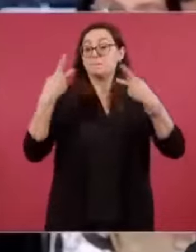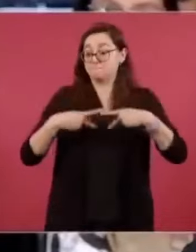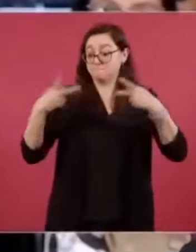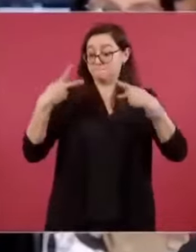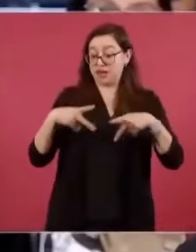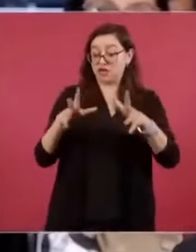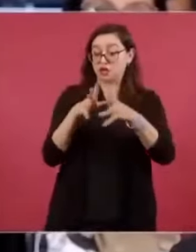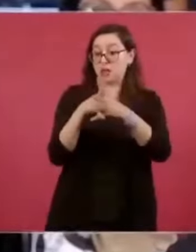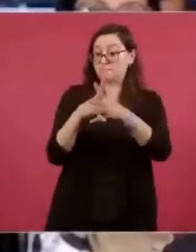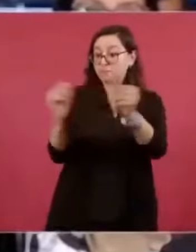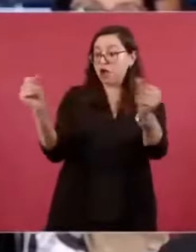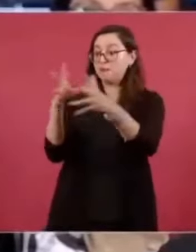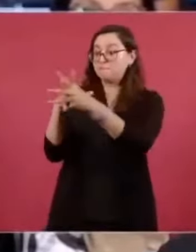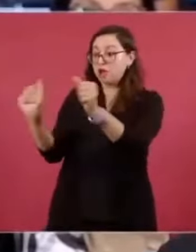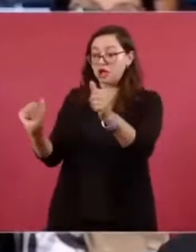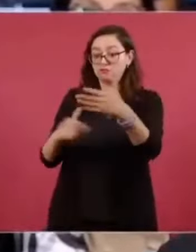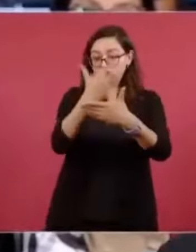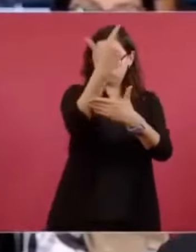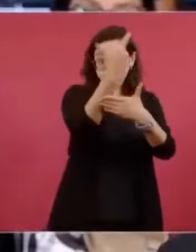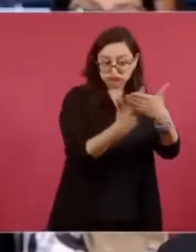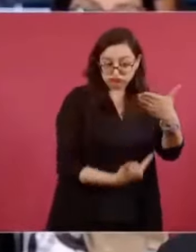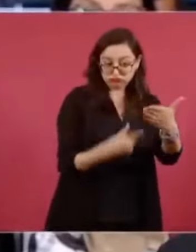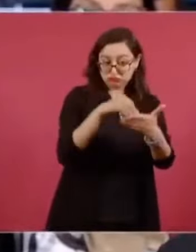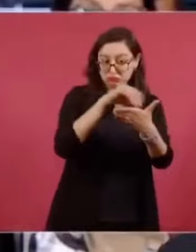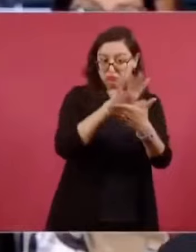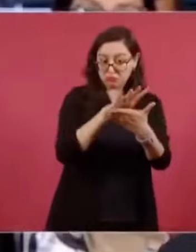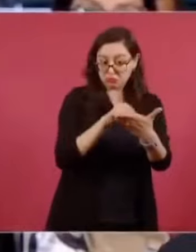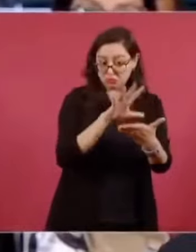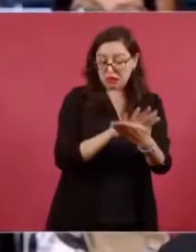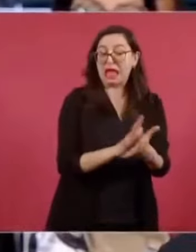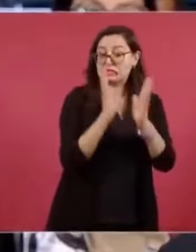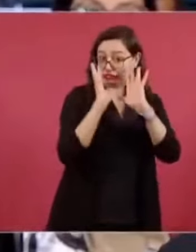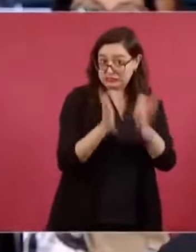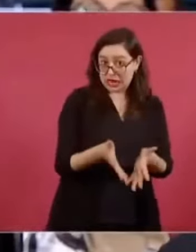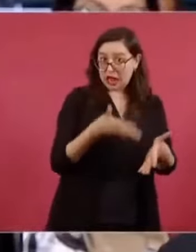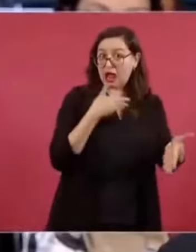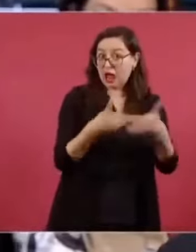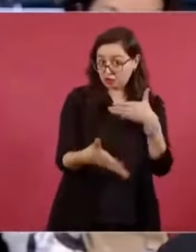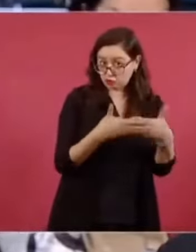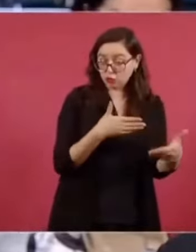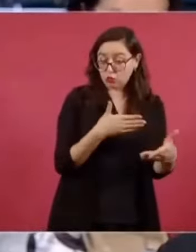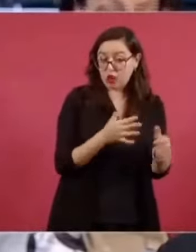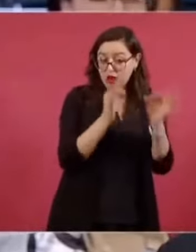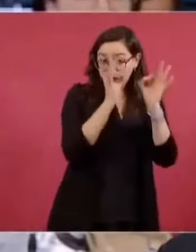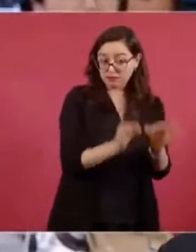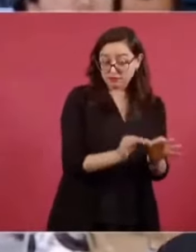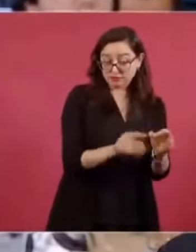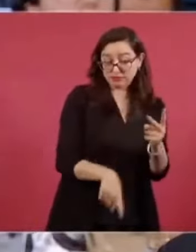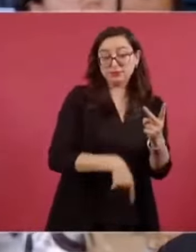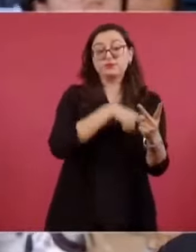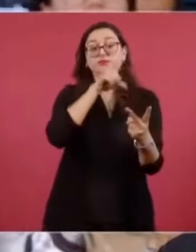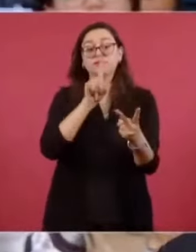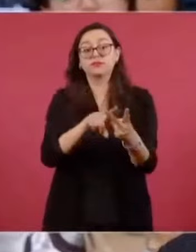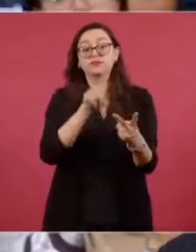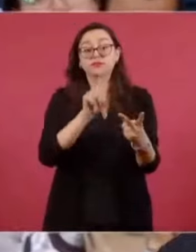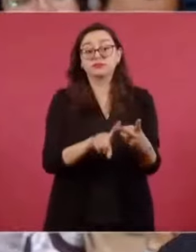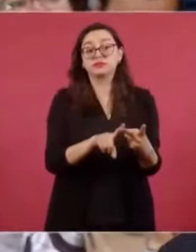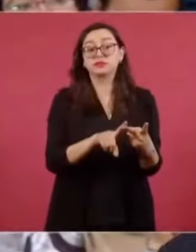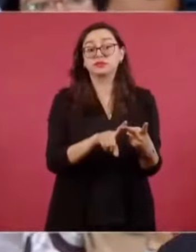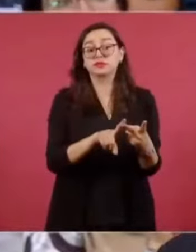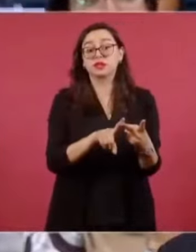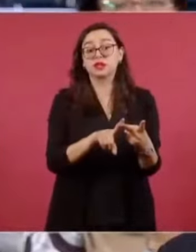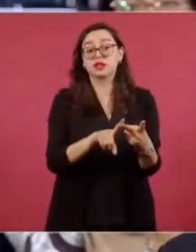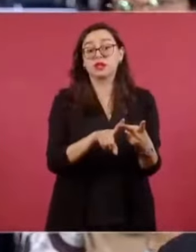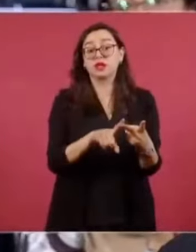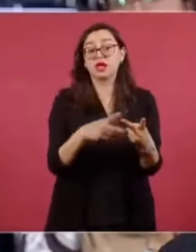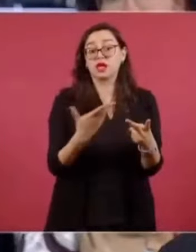ajuste que se iba a realizar? ¿Y qué le han informado hasta este momento en torno a los procesos que se vienen llevando desde